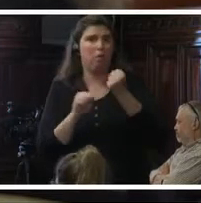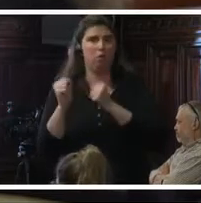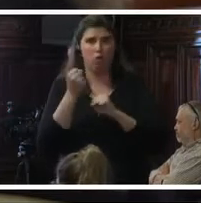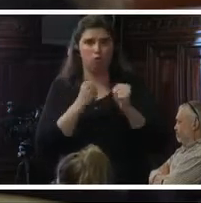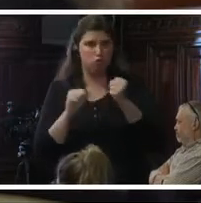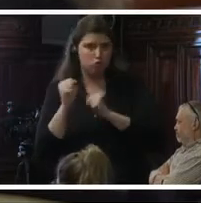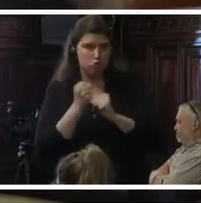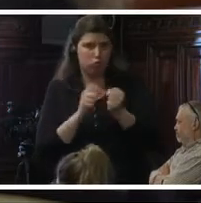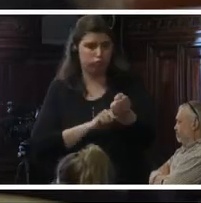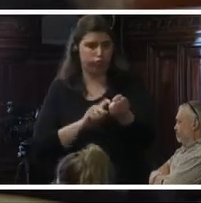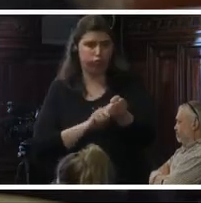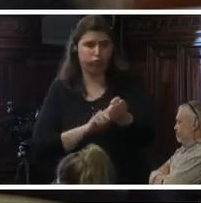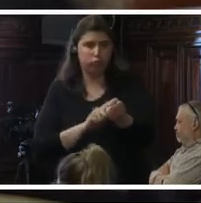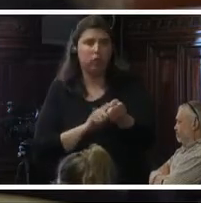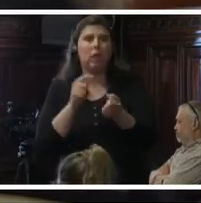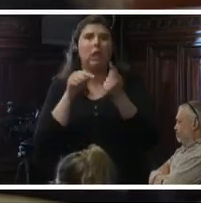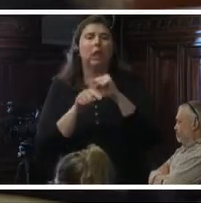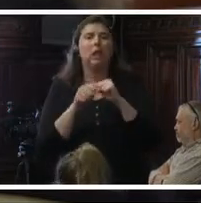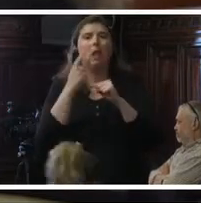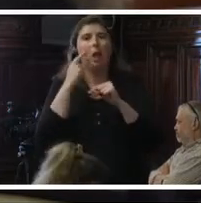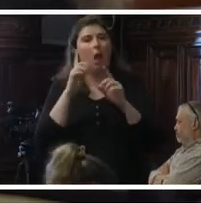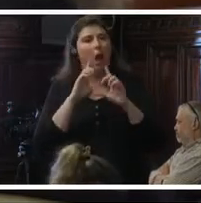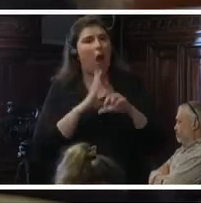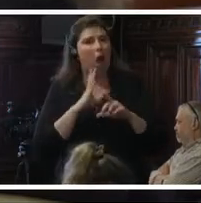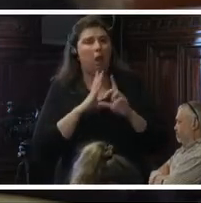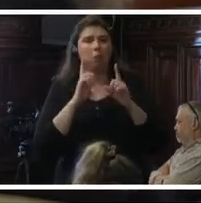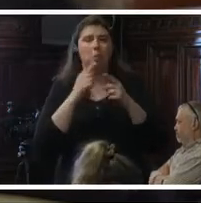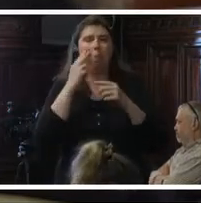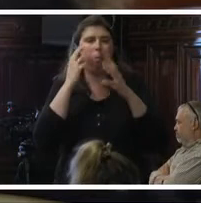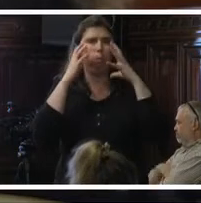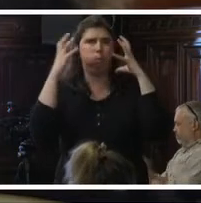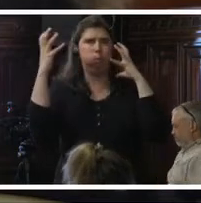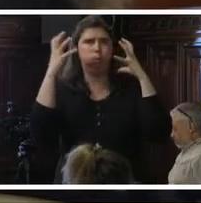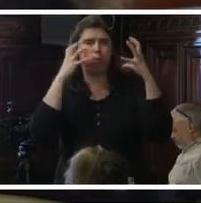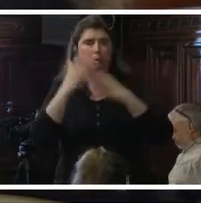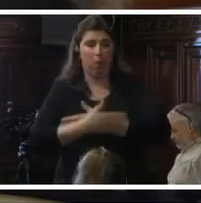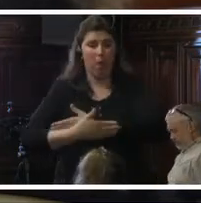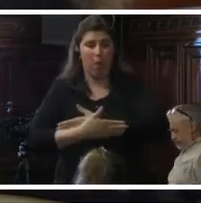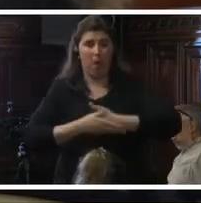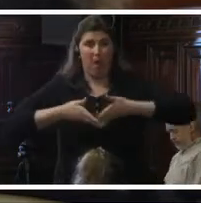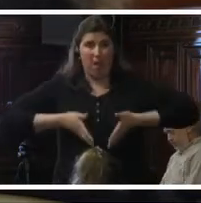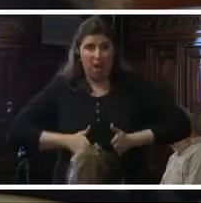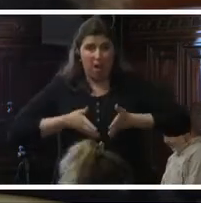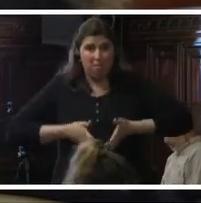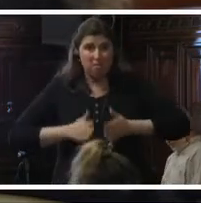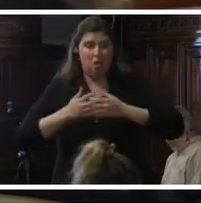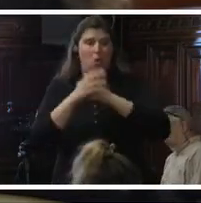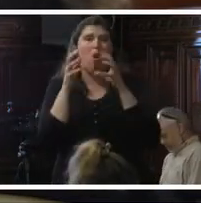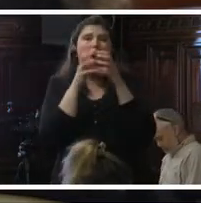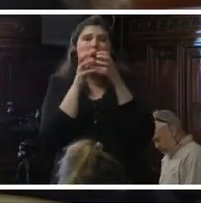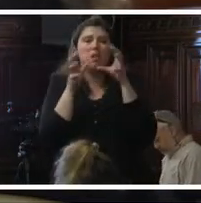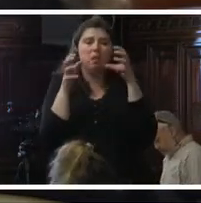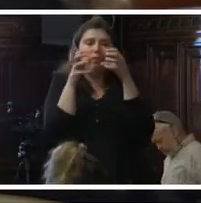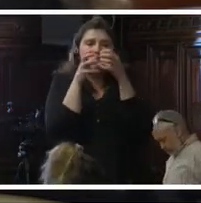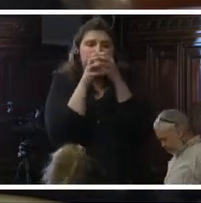Asimismo, fueron reportados un amplio número de casos de microcefalia, una condición donde el bebé nace con una cabeza sustancialmente más pequeña